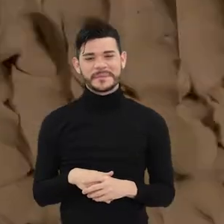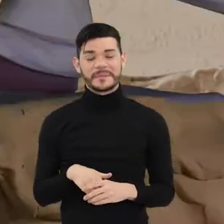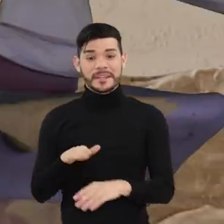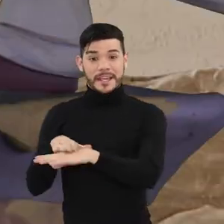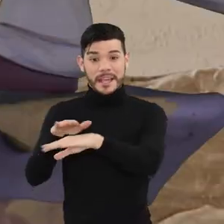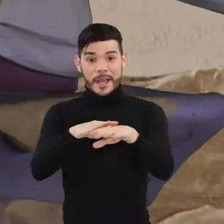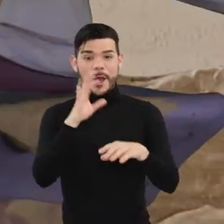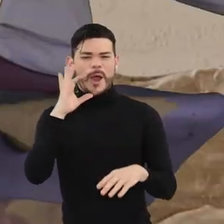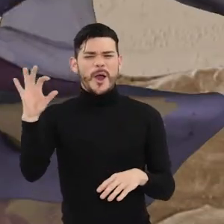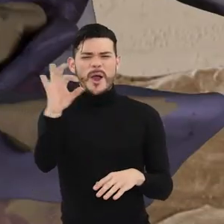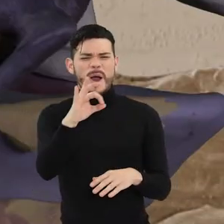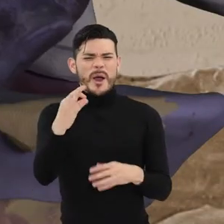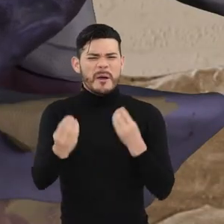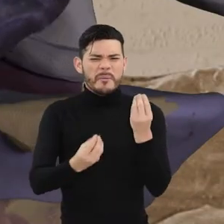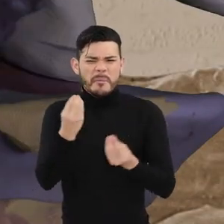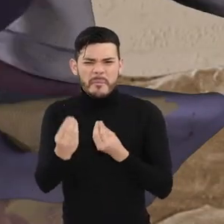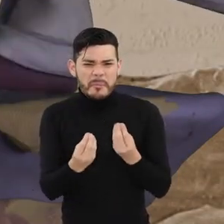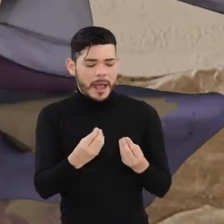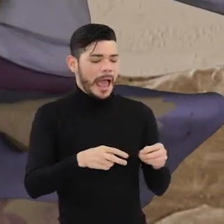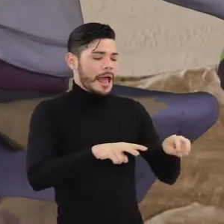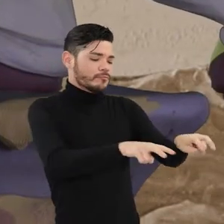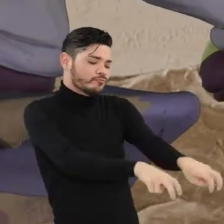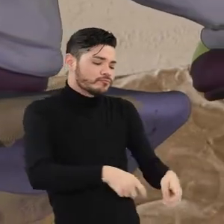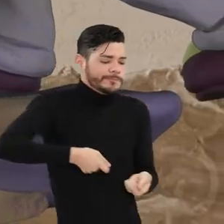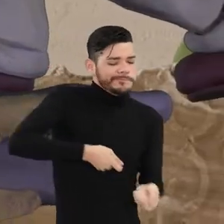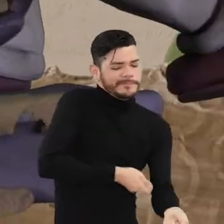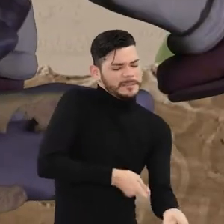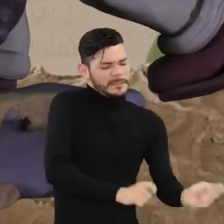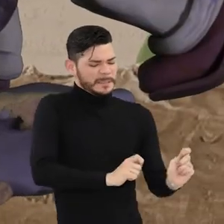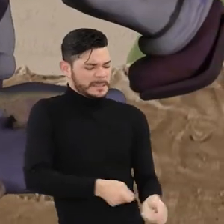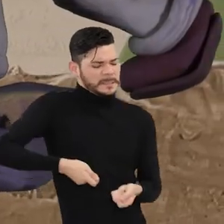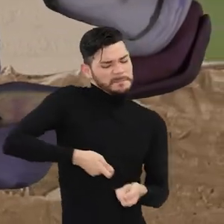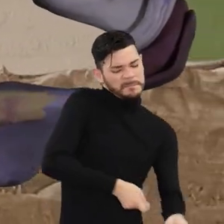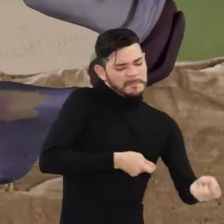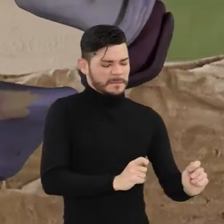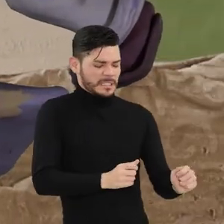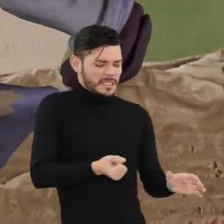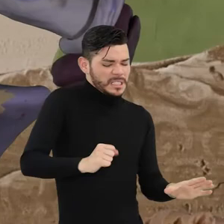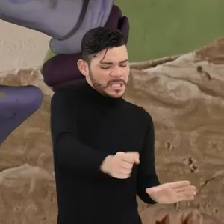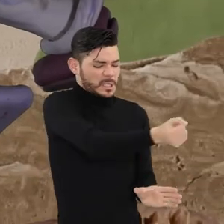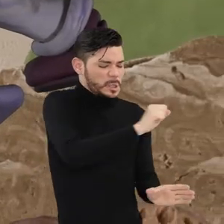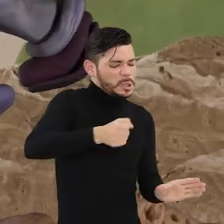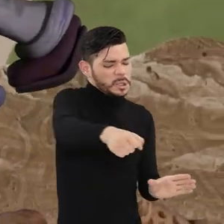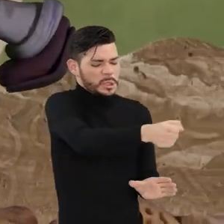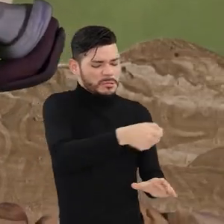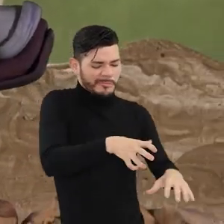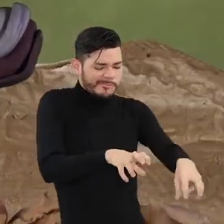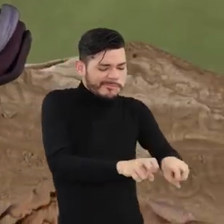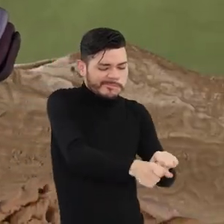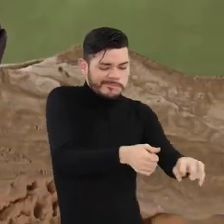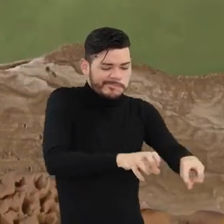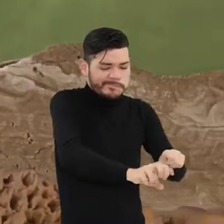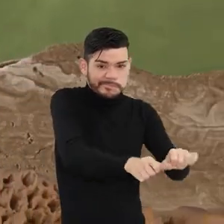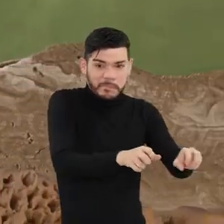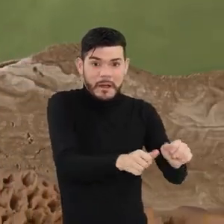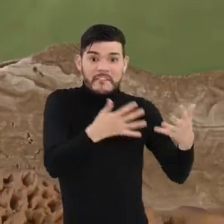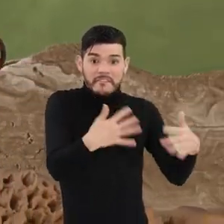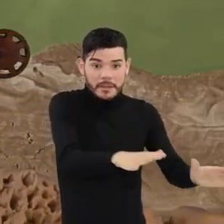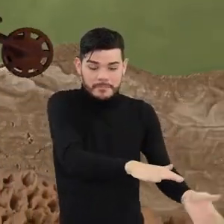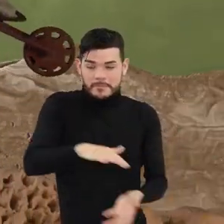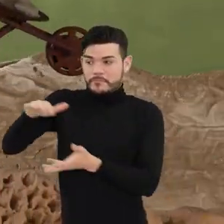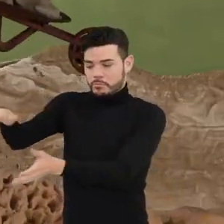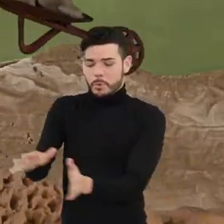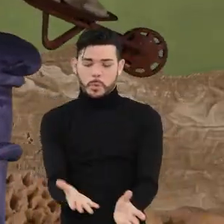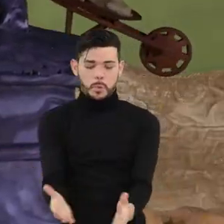Los hombres colaboran extrayendo la arcilla, macerándola y amasándola, y también en el proceso final de horneado y